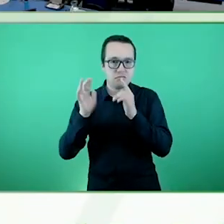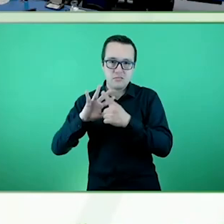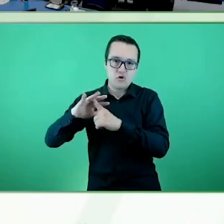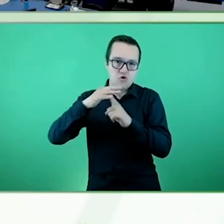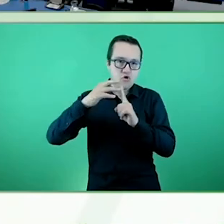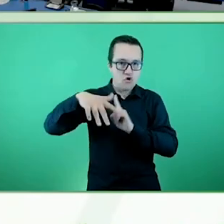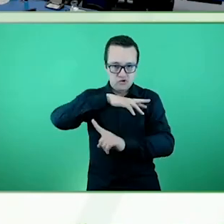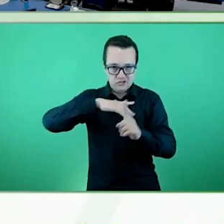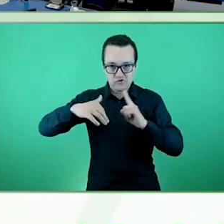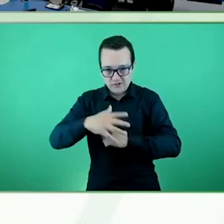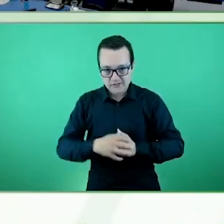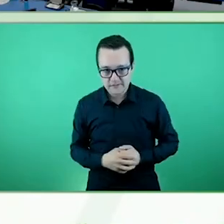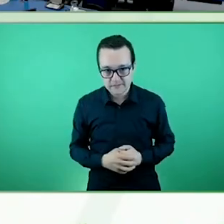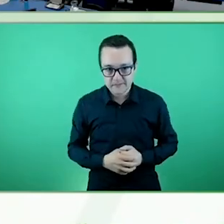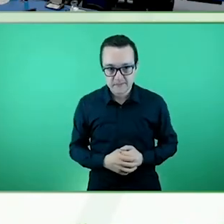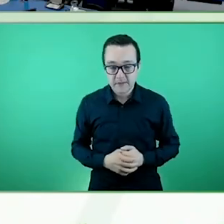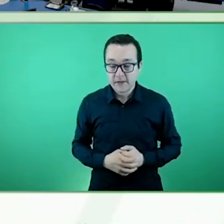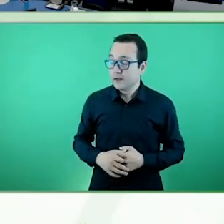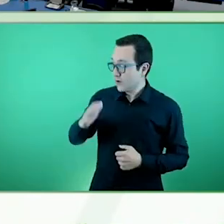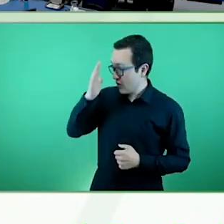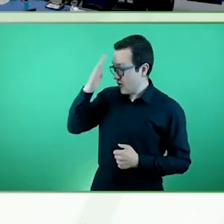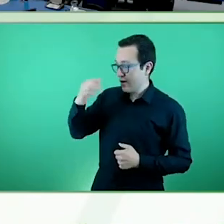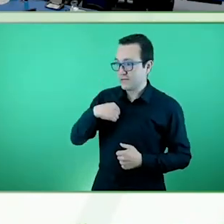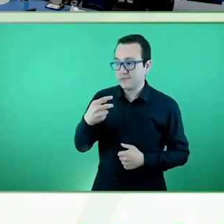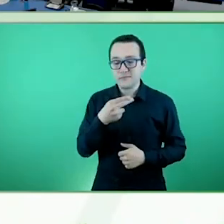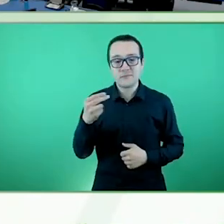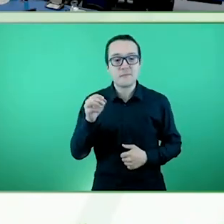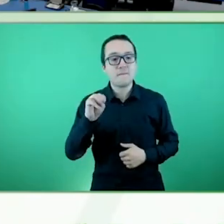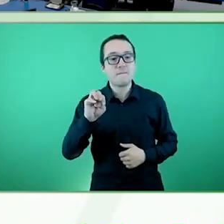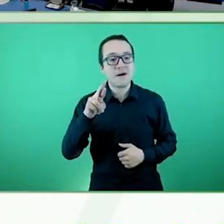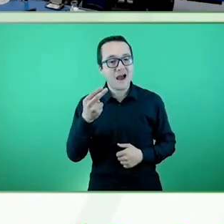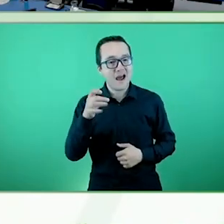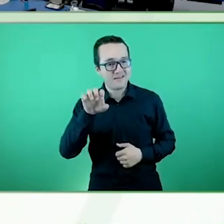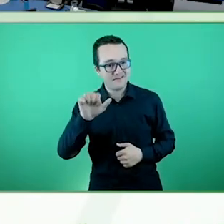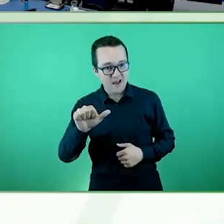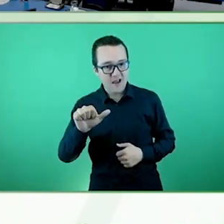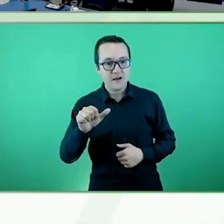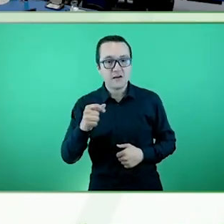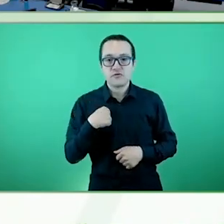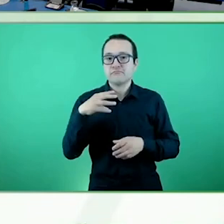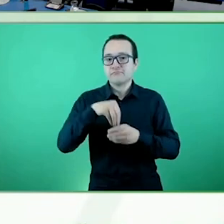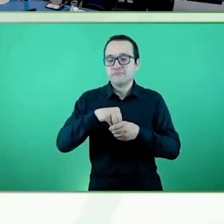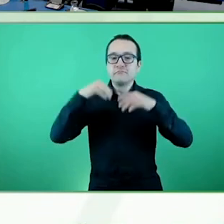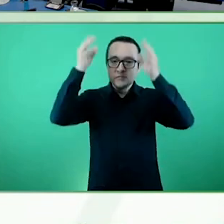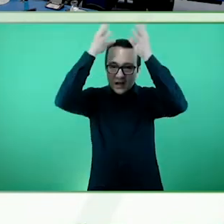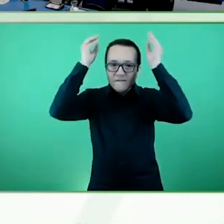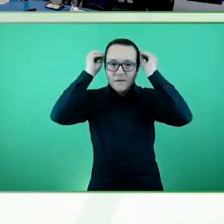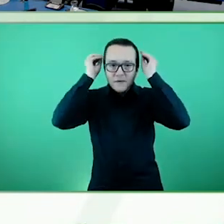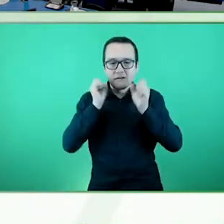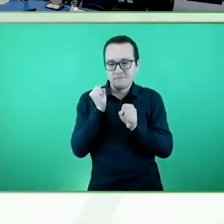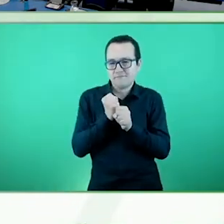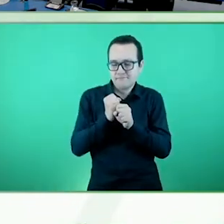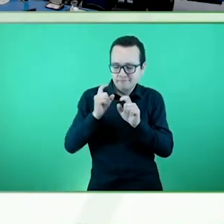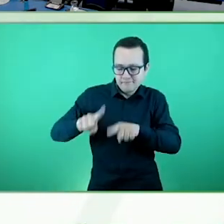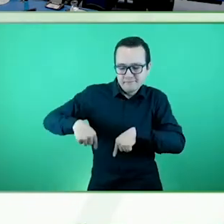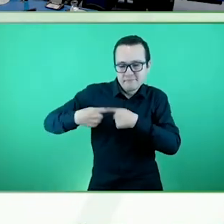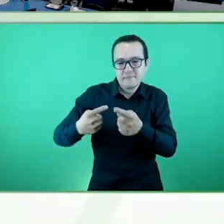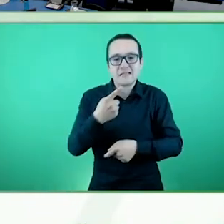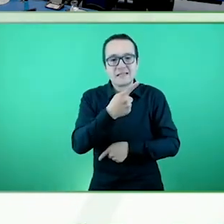Hola, yo soy Marta. Como hemos comentado, soy enfermera. estado 15 años trabajando en el Hospital de